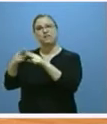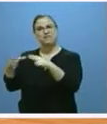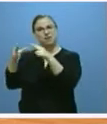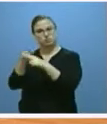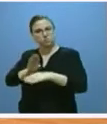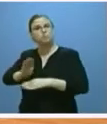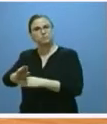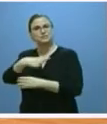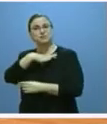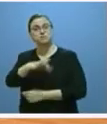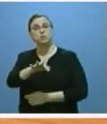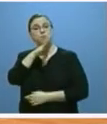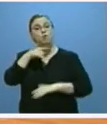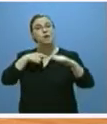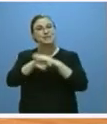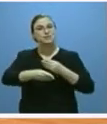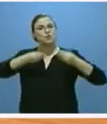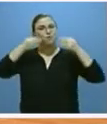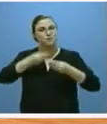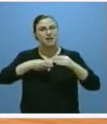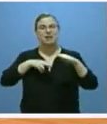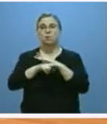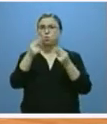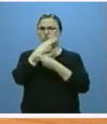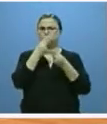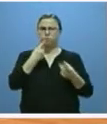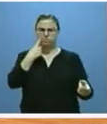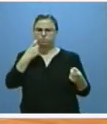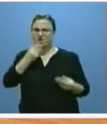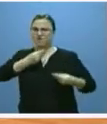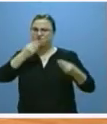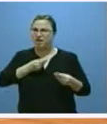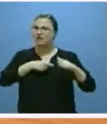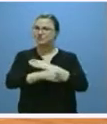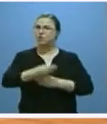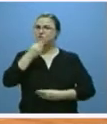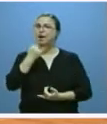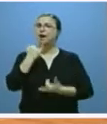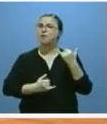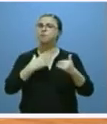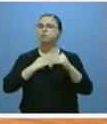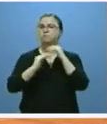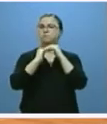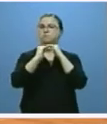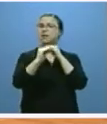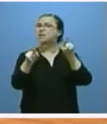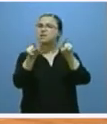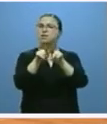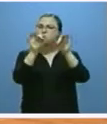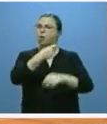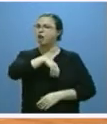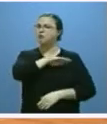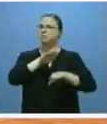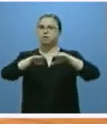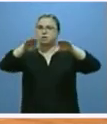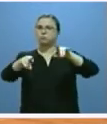vez la correcta gestión de recursos públicos nos está ayudando a mantener el mismo rating que el Reino de España y con ello